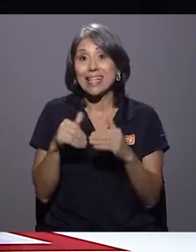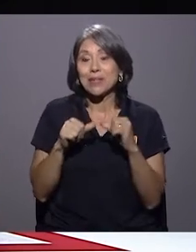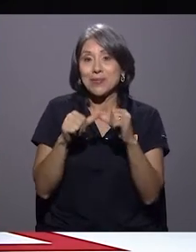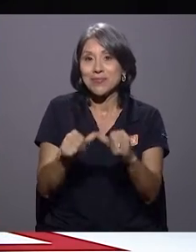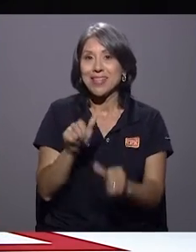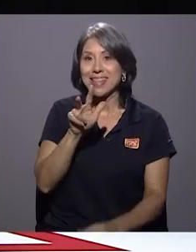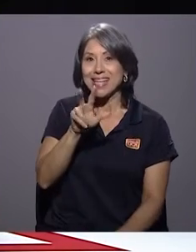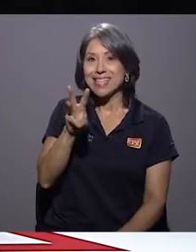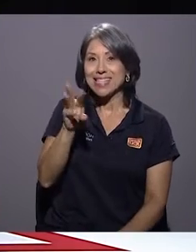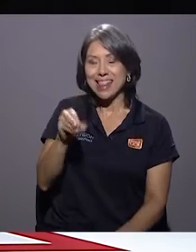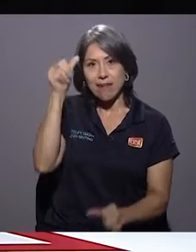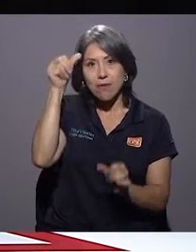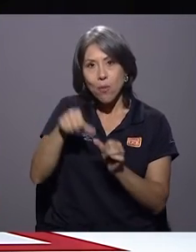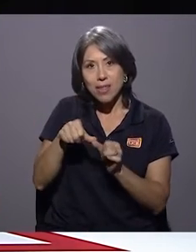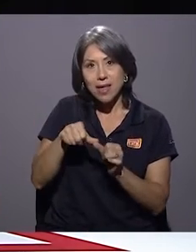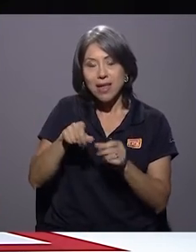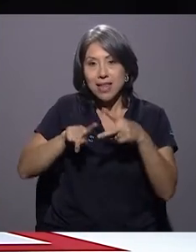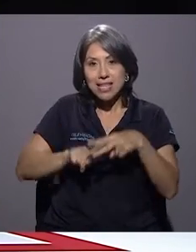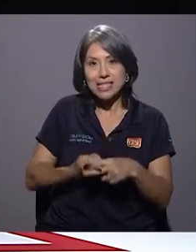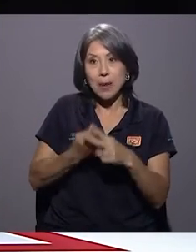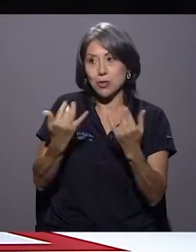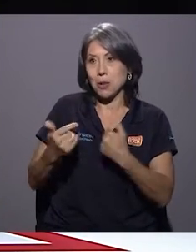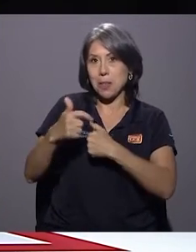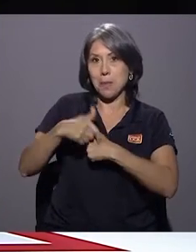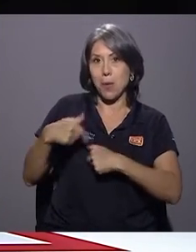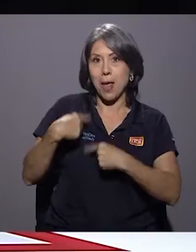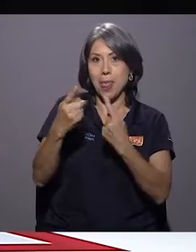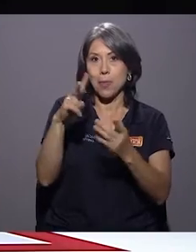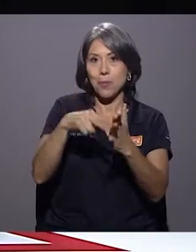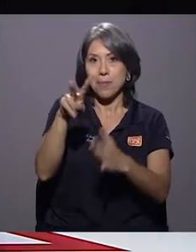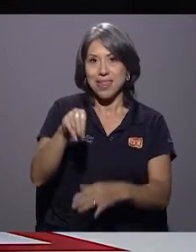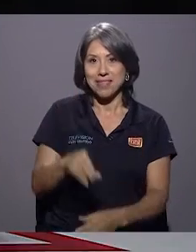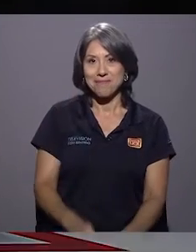regresamos, estamos en 360. Recuerden que iniciamos esta temporada 2020.